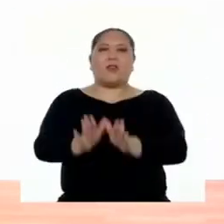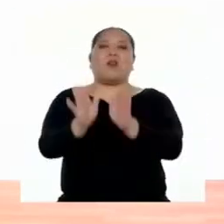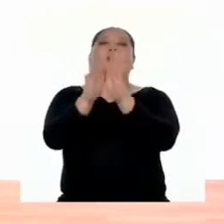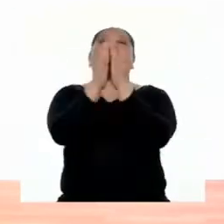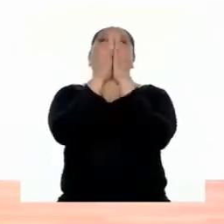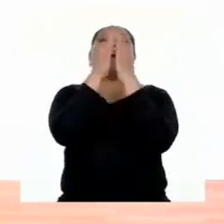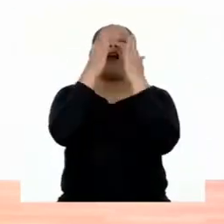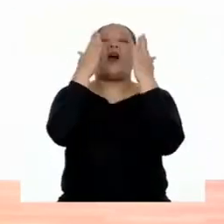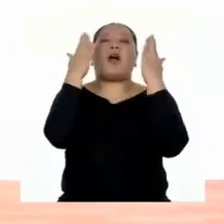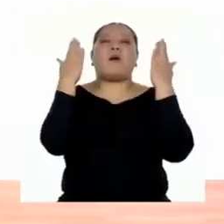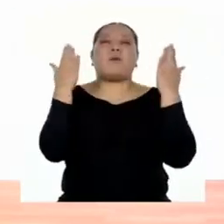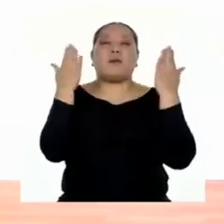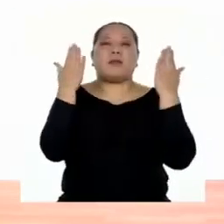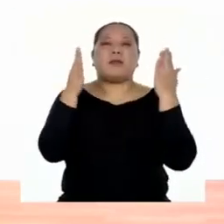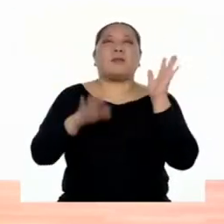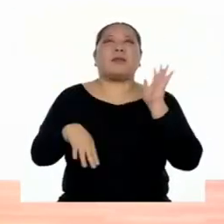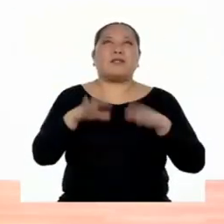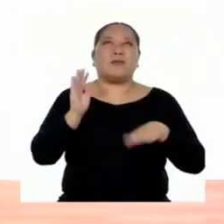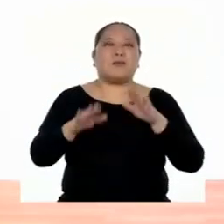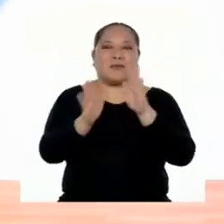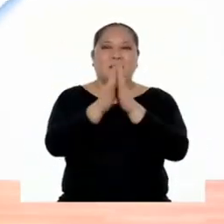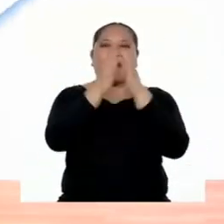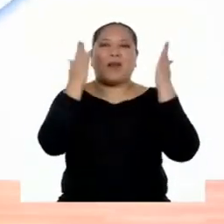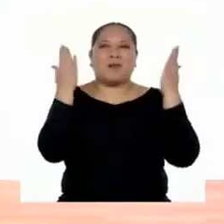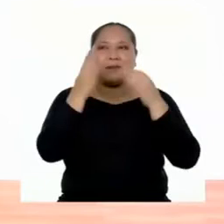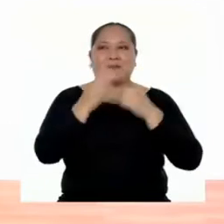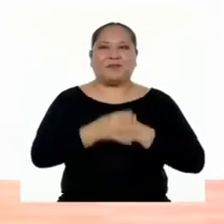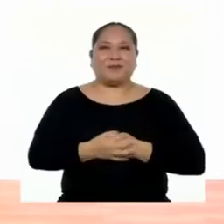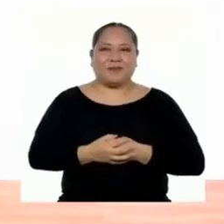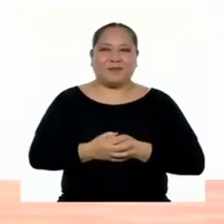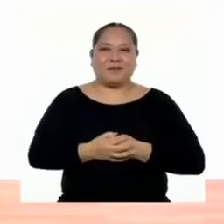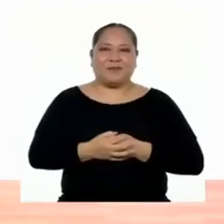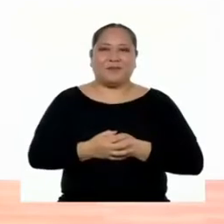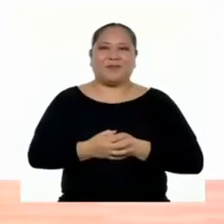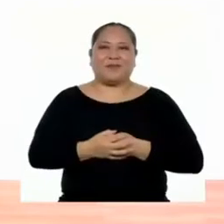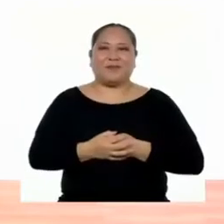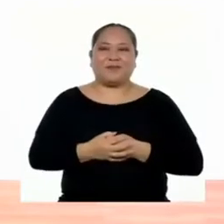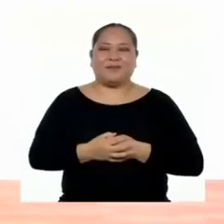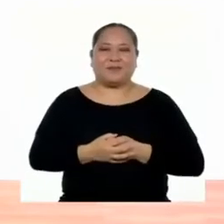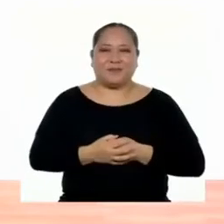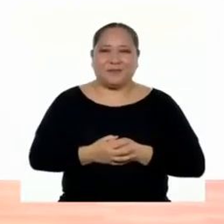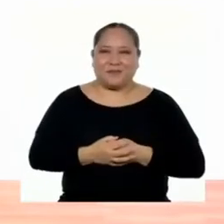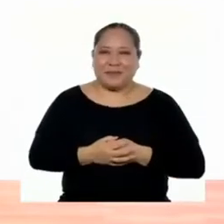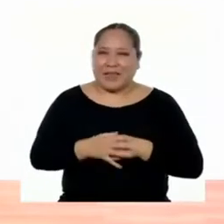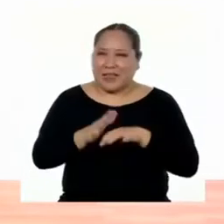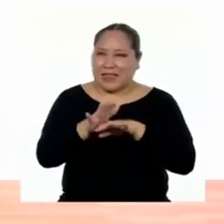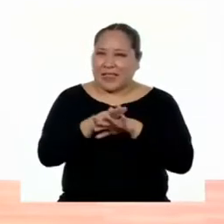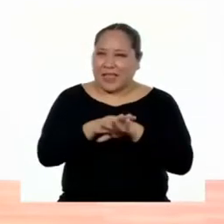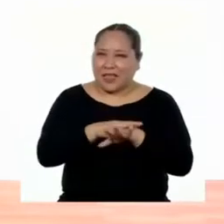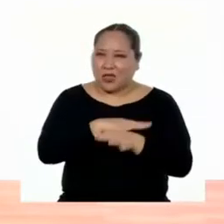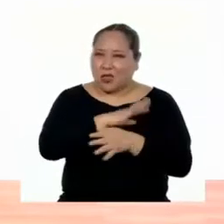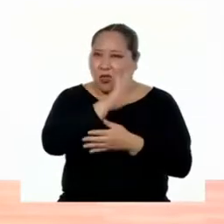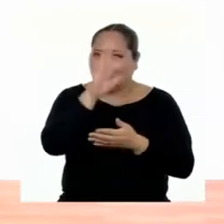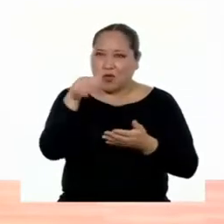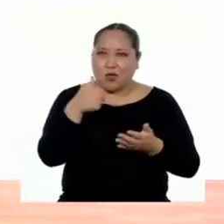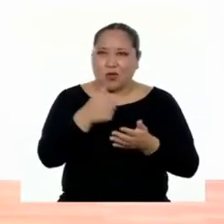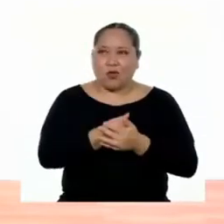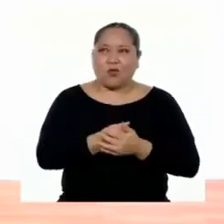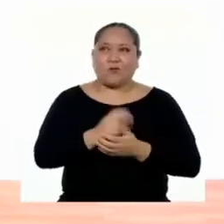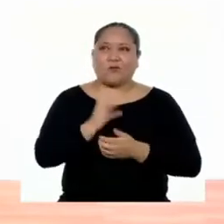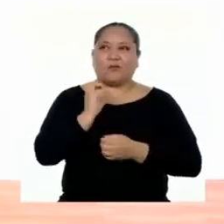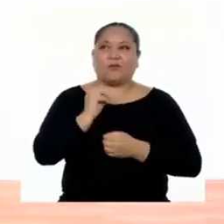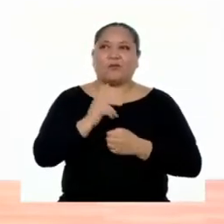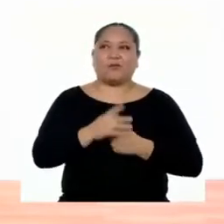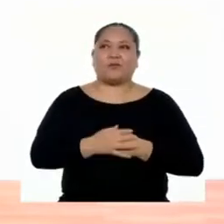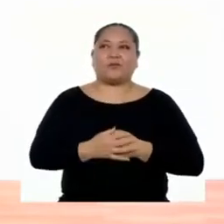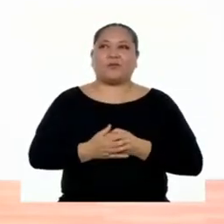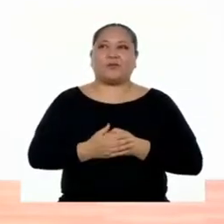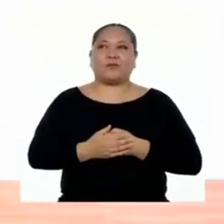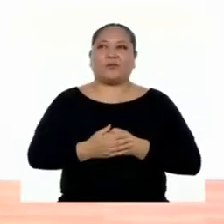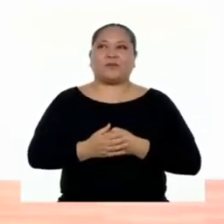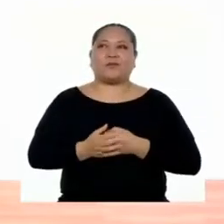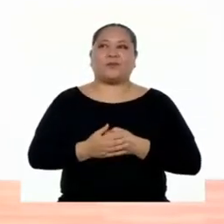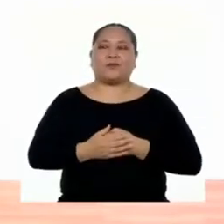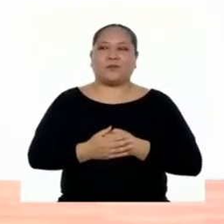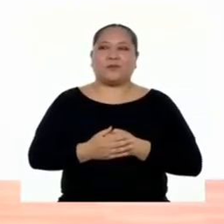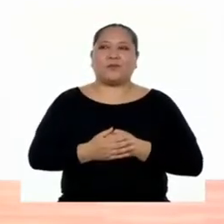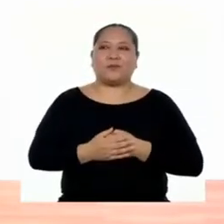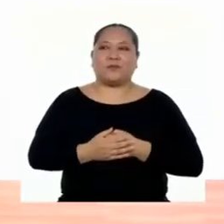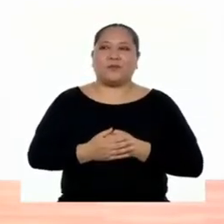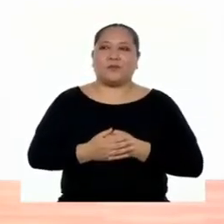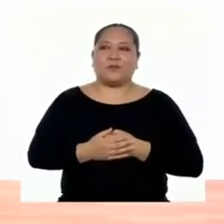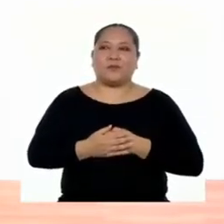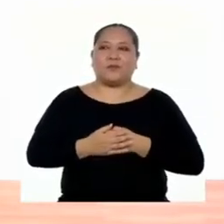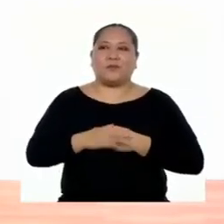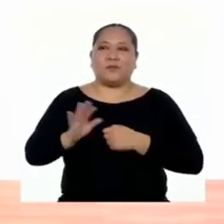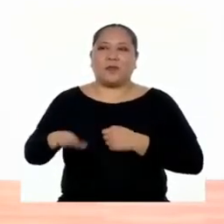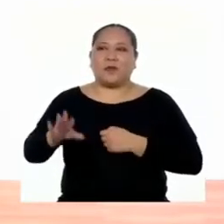Todo el cuerpo. Y piso, piso. ¡Ja! Vamos con toda la secuencia lenta. ¿Les parece? Vamos. ¡Un! ¡Dos! ¡Tres!